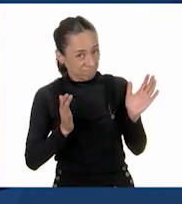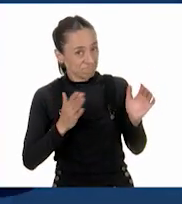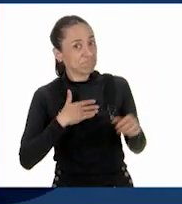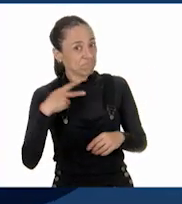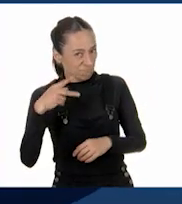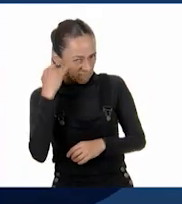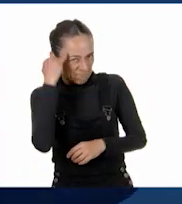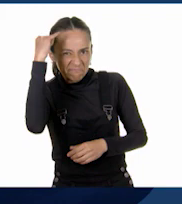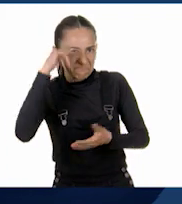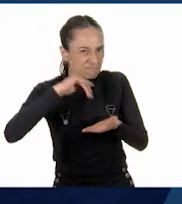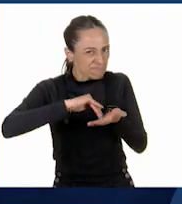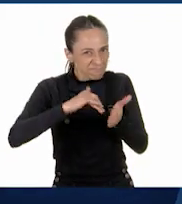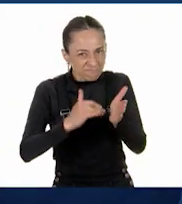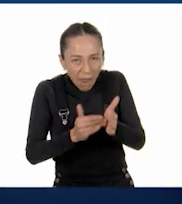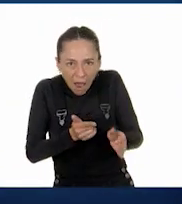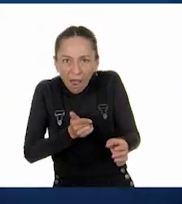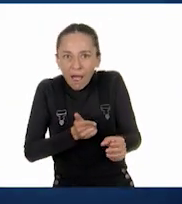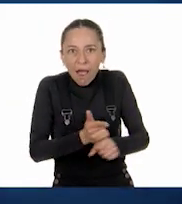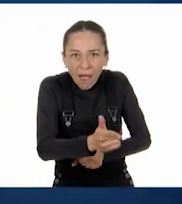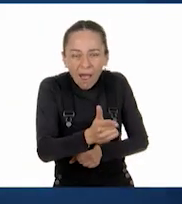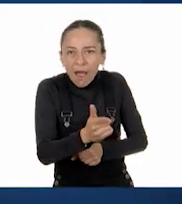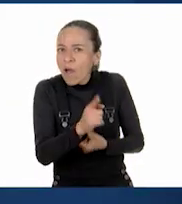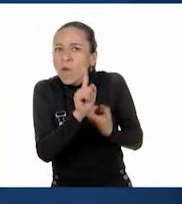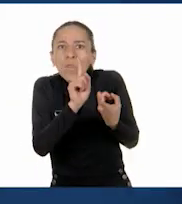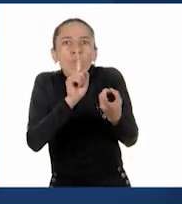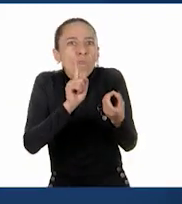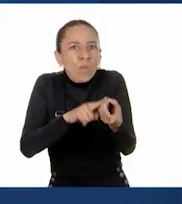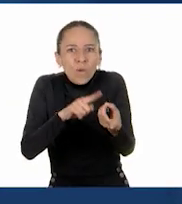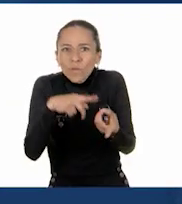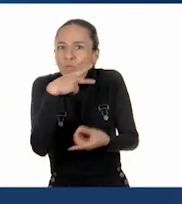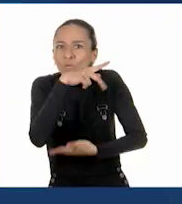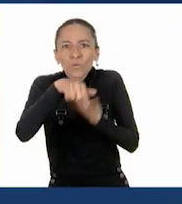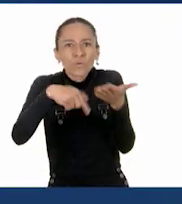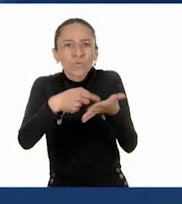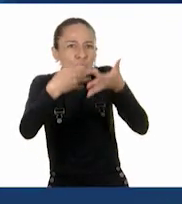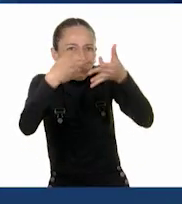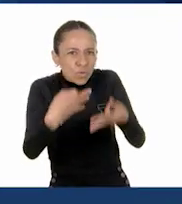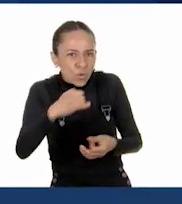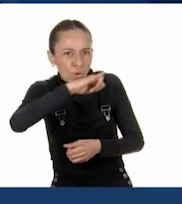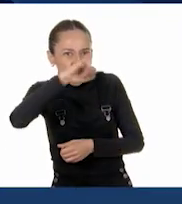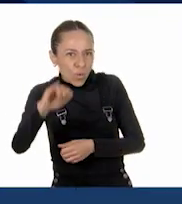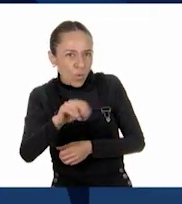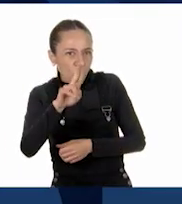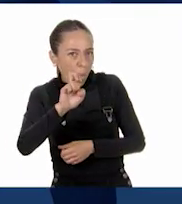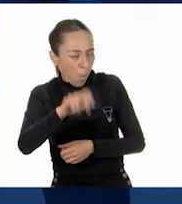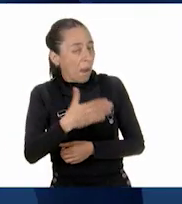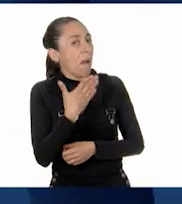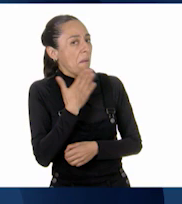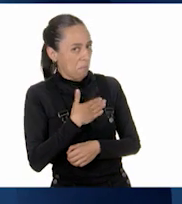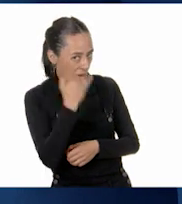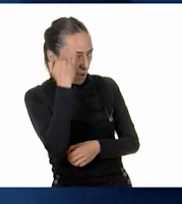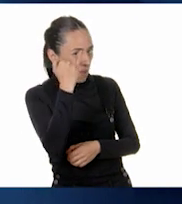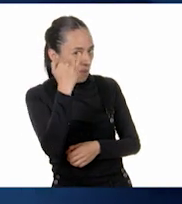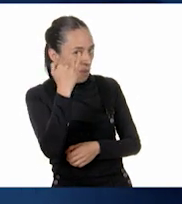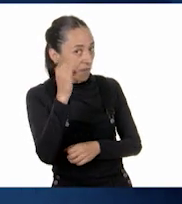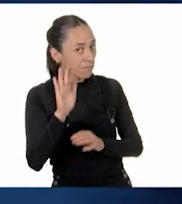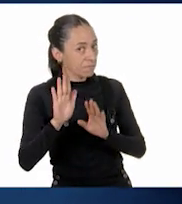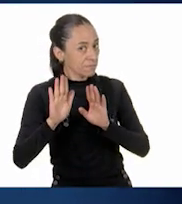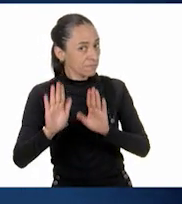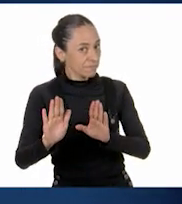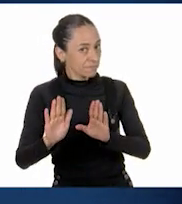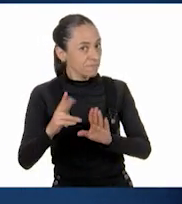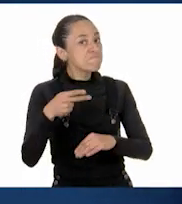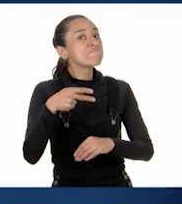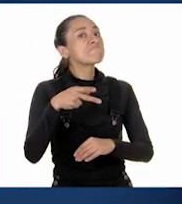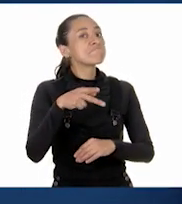ocurrió para encontrar el punto donde se encontraba Juan. Pero ya se dieron cuenta de que no han respondido